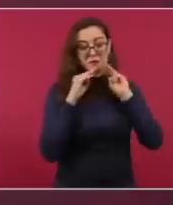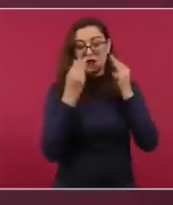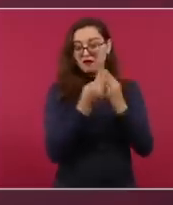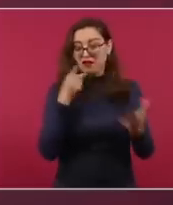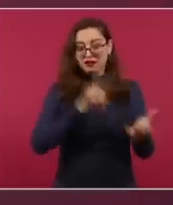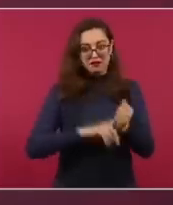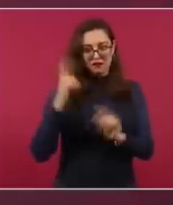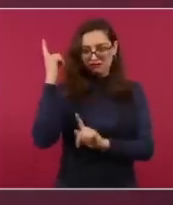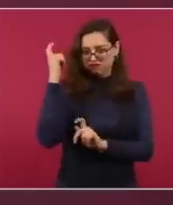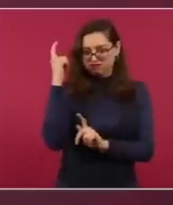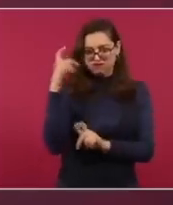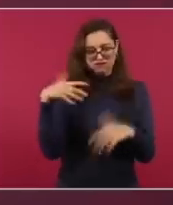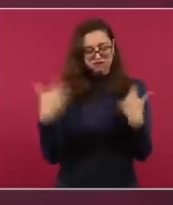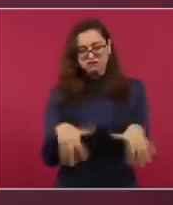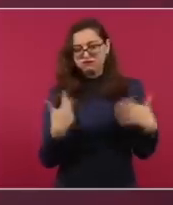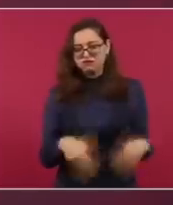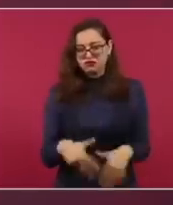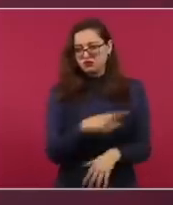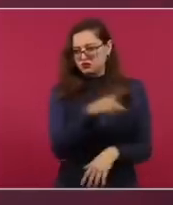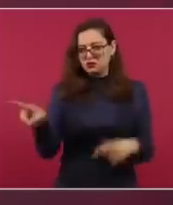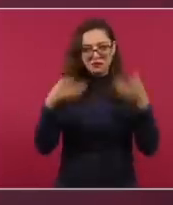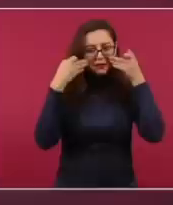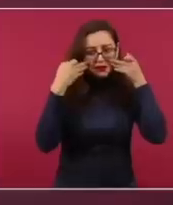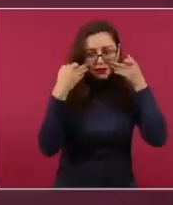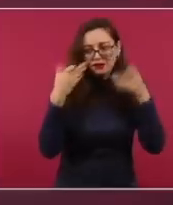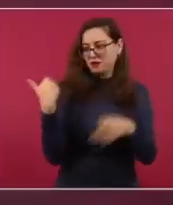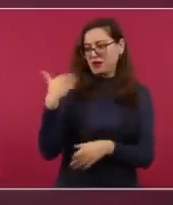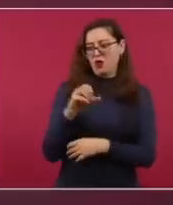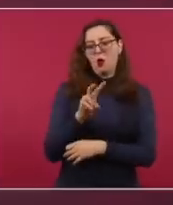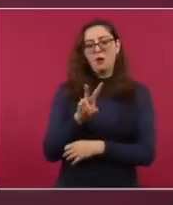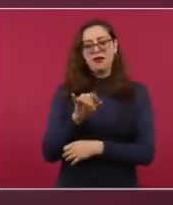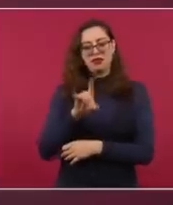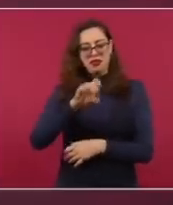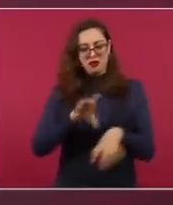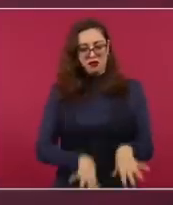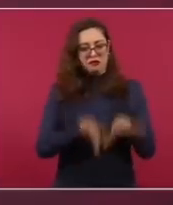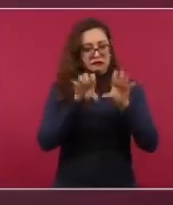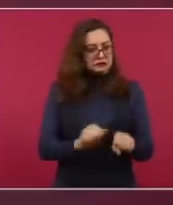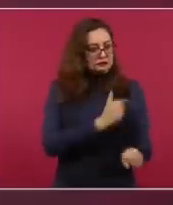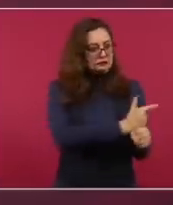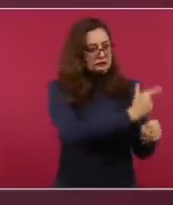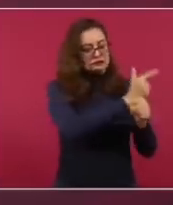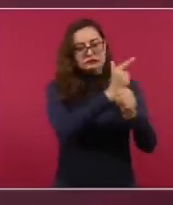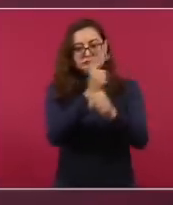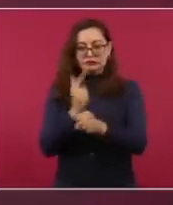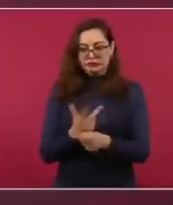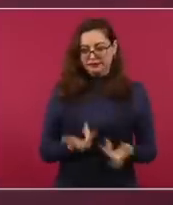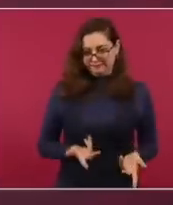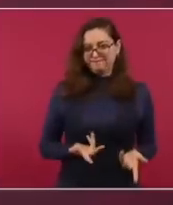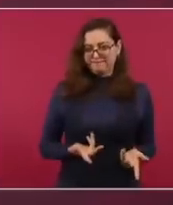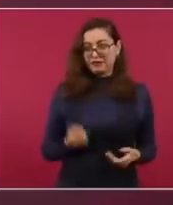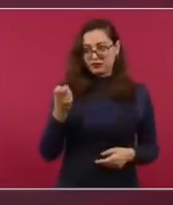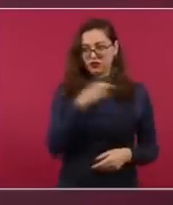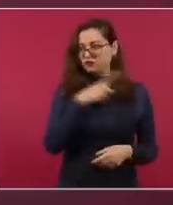eso. Bien, otro punto de acuerdo, salud. No olvidar las lecciones de la pandemia que acabamos de vivir, de la